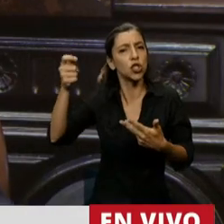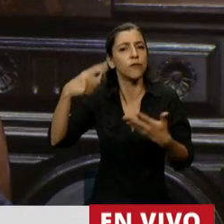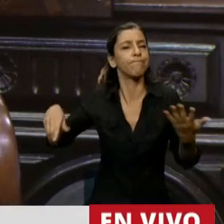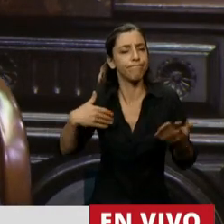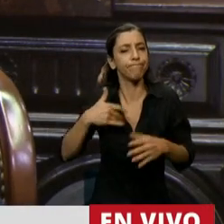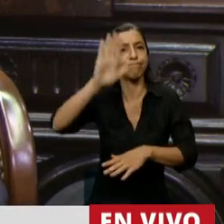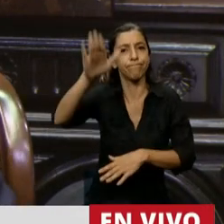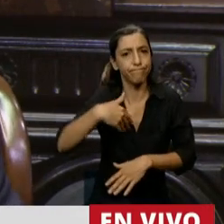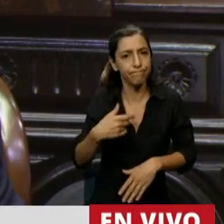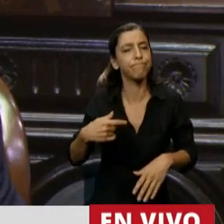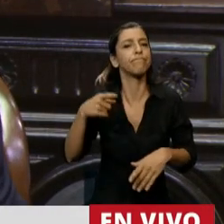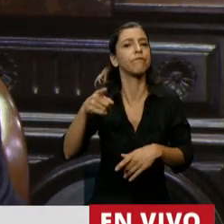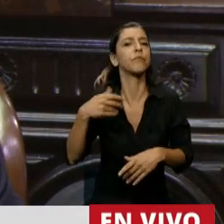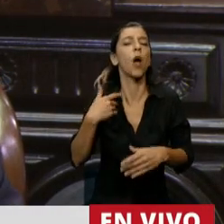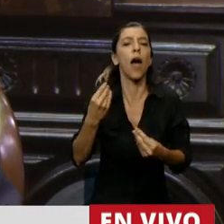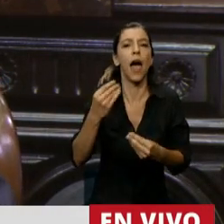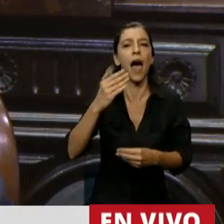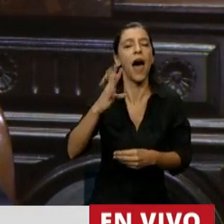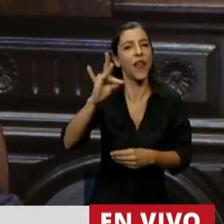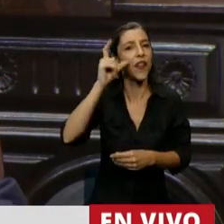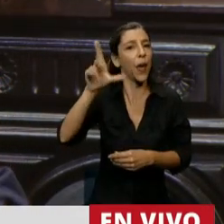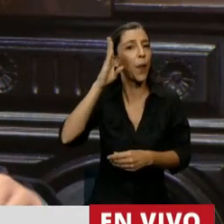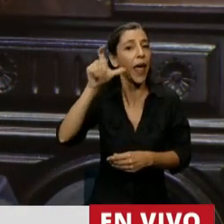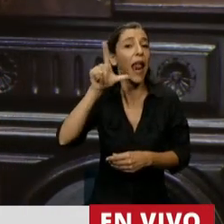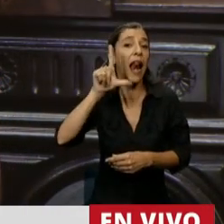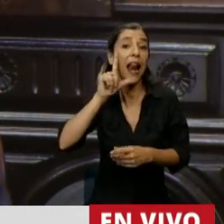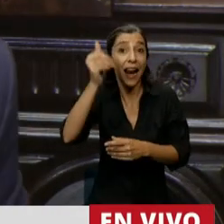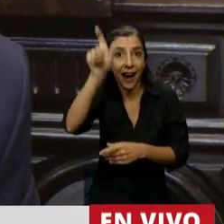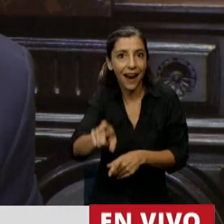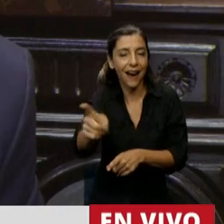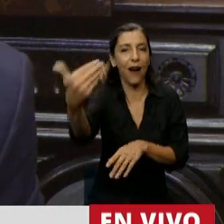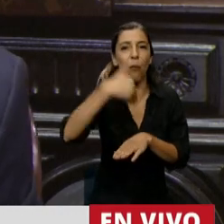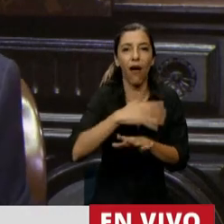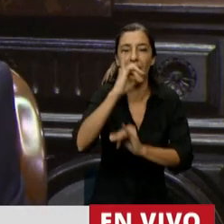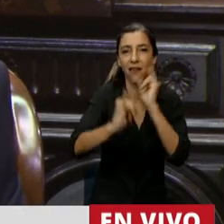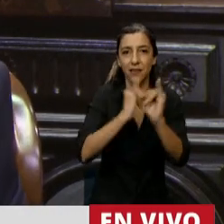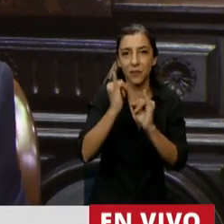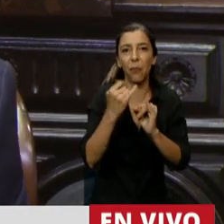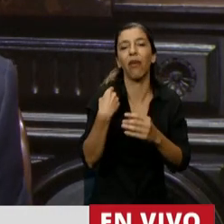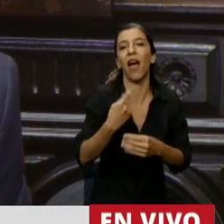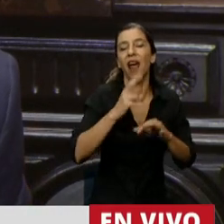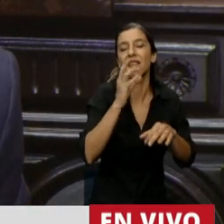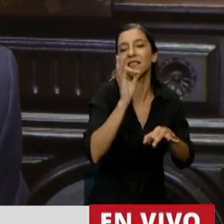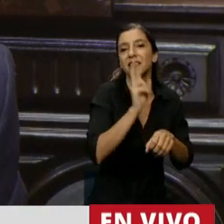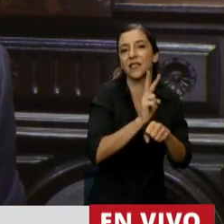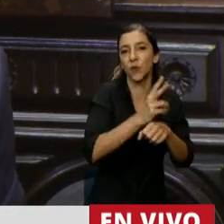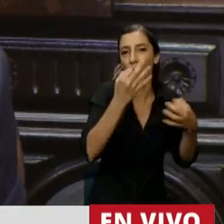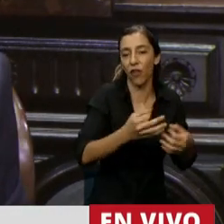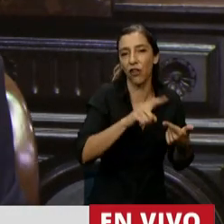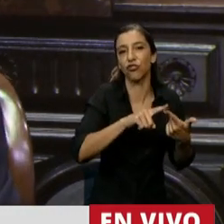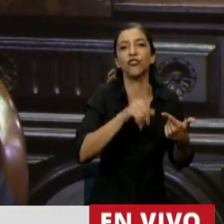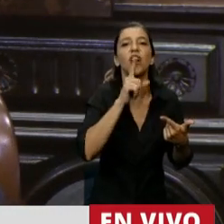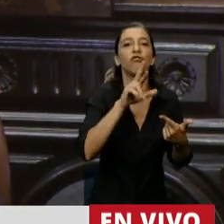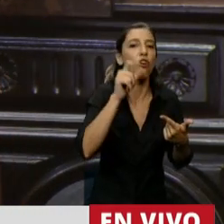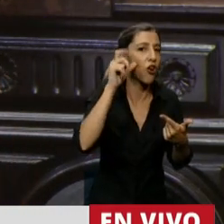de seguridad social, Gabriel De Vedia, y convocamos a dos camaristas de seguridad social, Victoria Pérez Toñola y